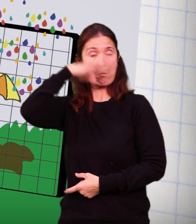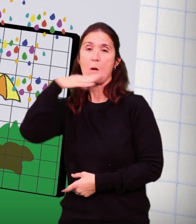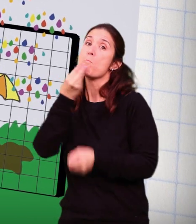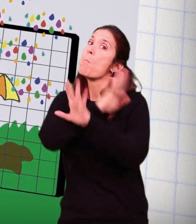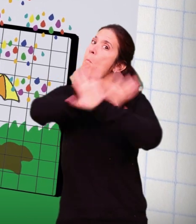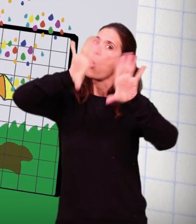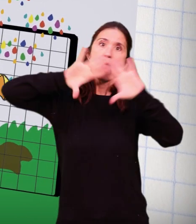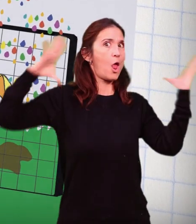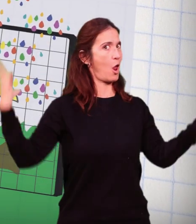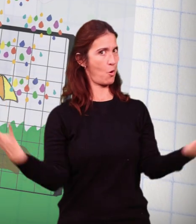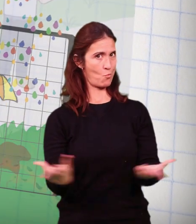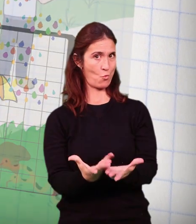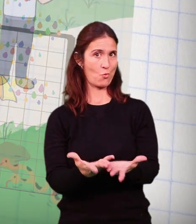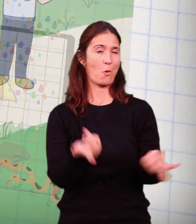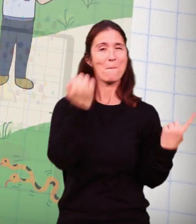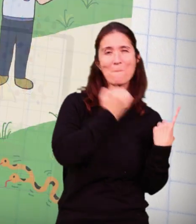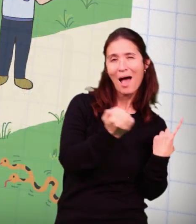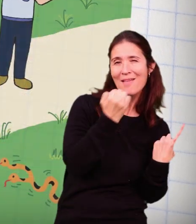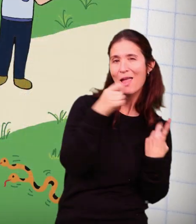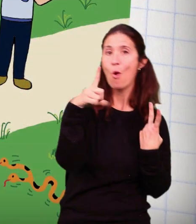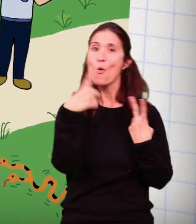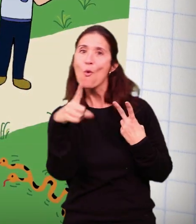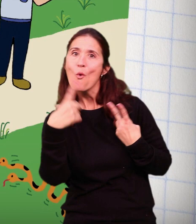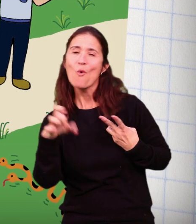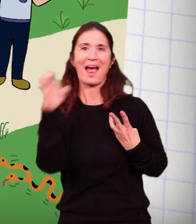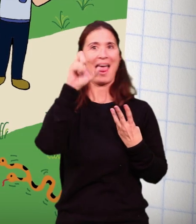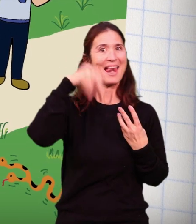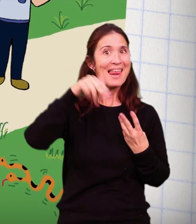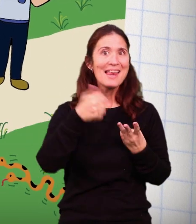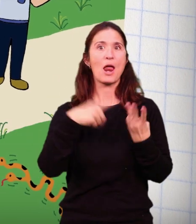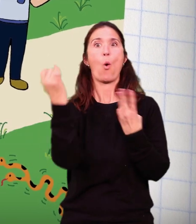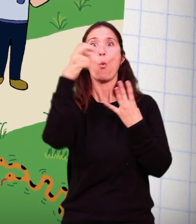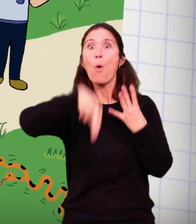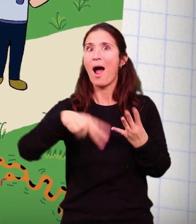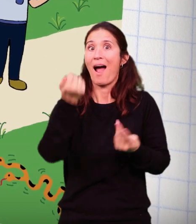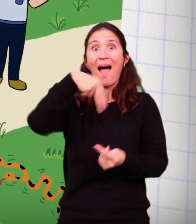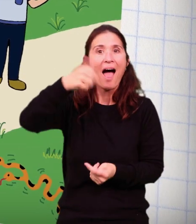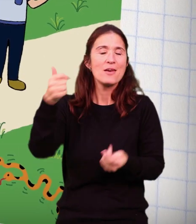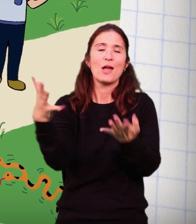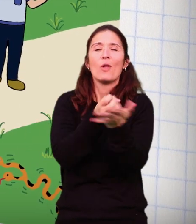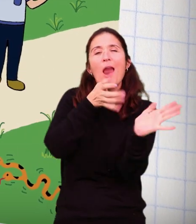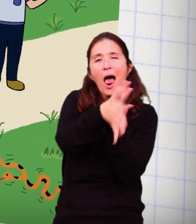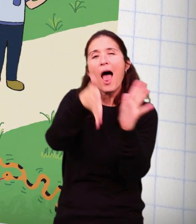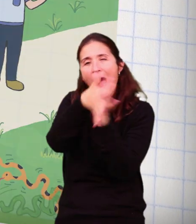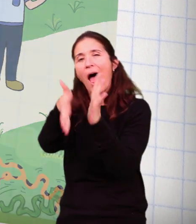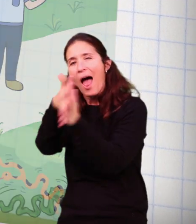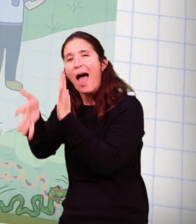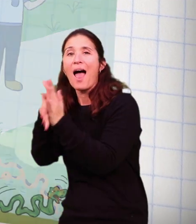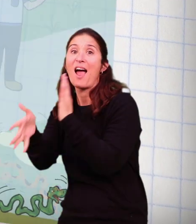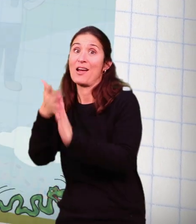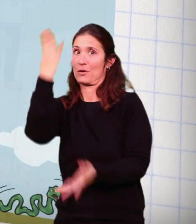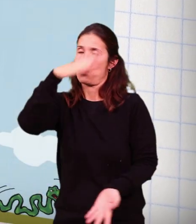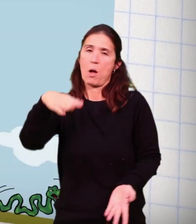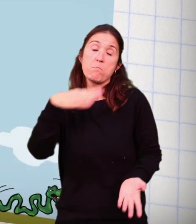los mejores del mundo mundial. Mateo, Lucas, Elena, Juan, Ana… todos explican con ilusión que sus